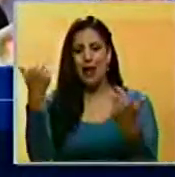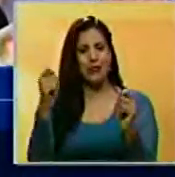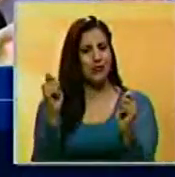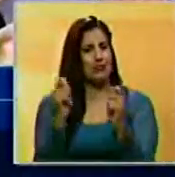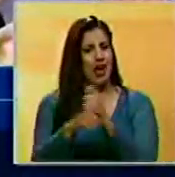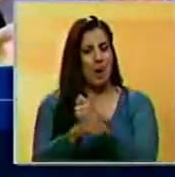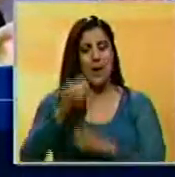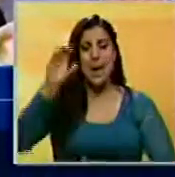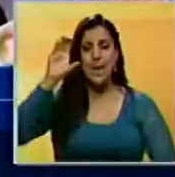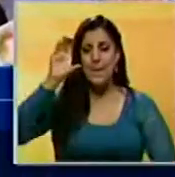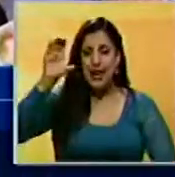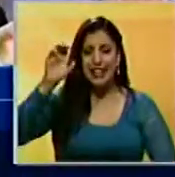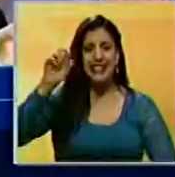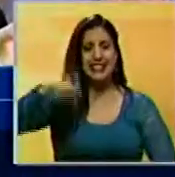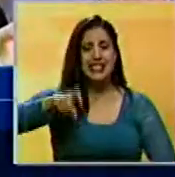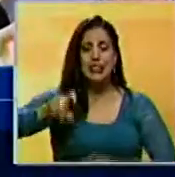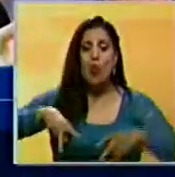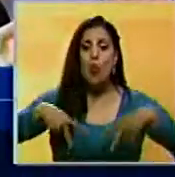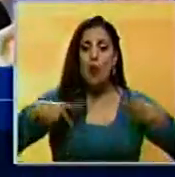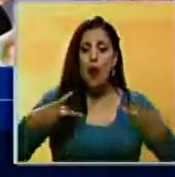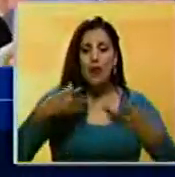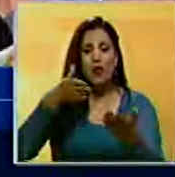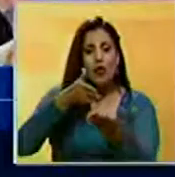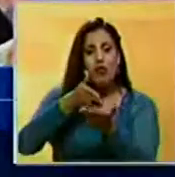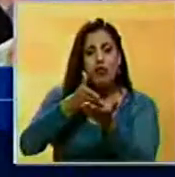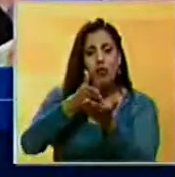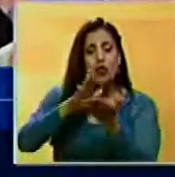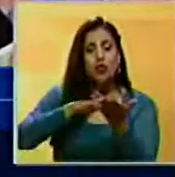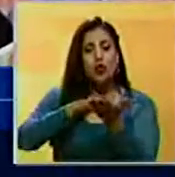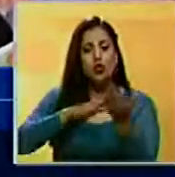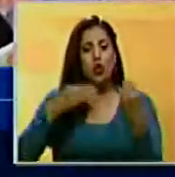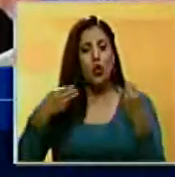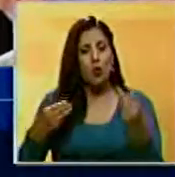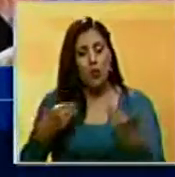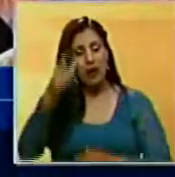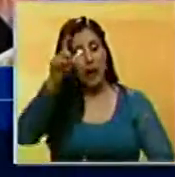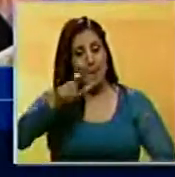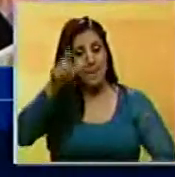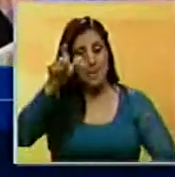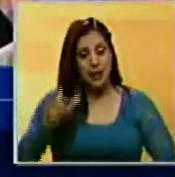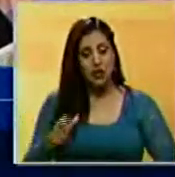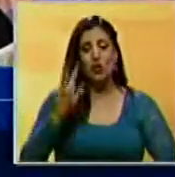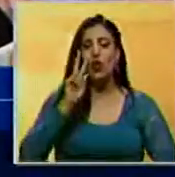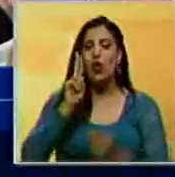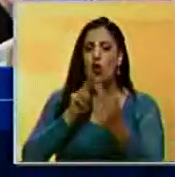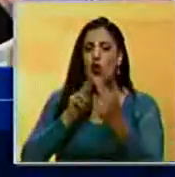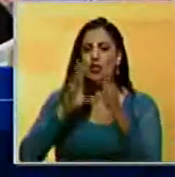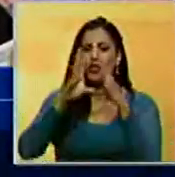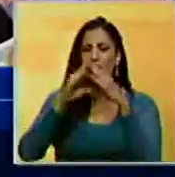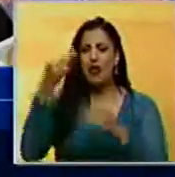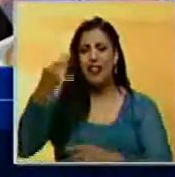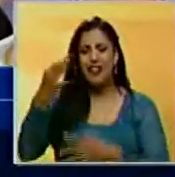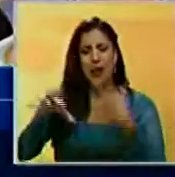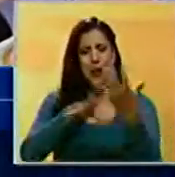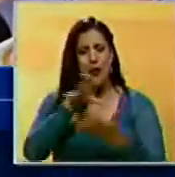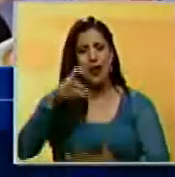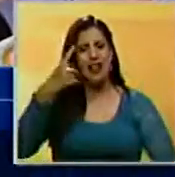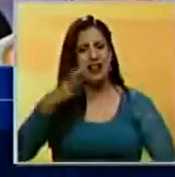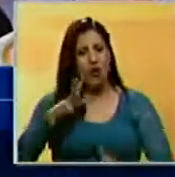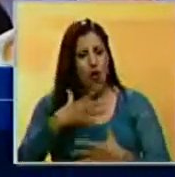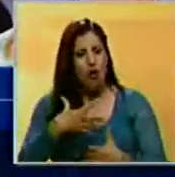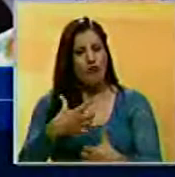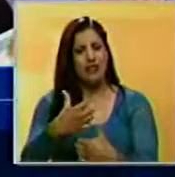El país necesita una nueva conducción de los asuntos públicos, con gente conocedora de la realidad nacional, que tenga